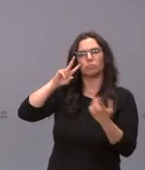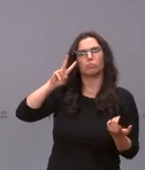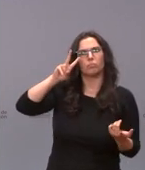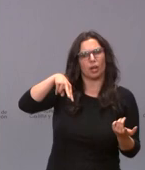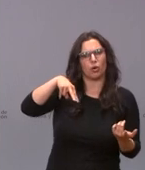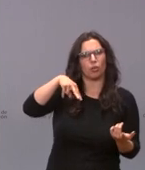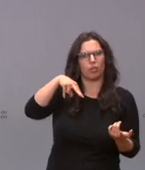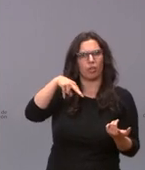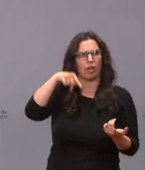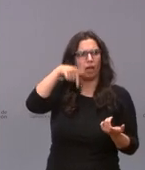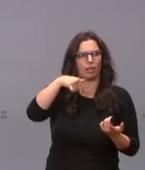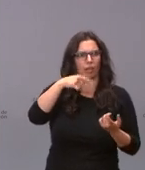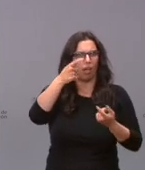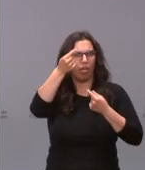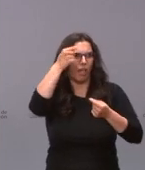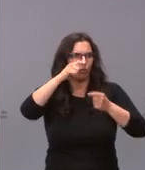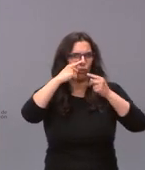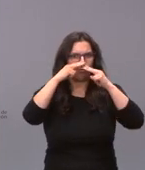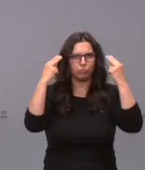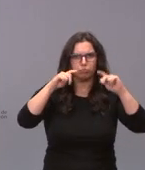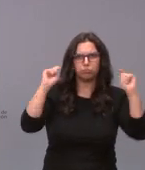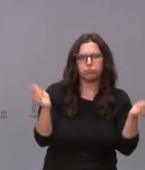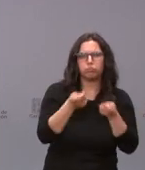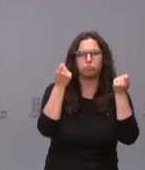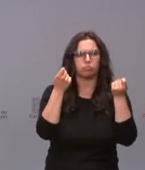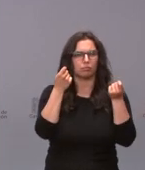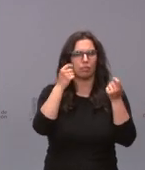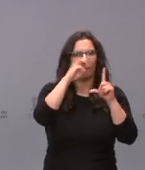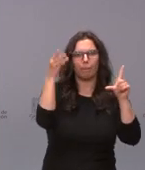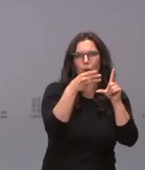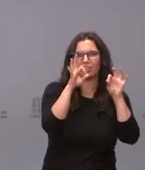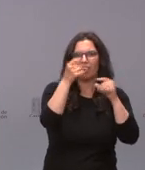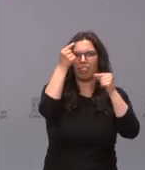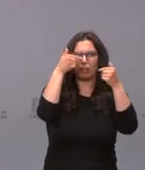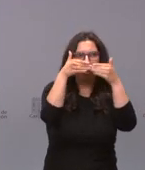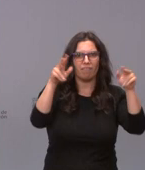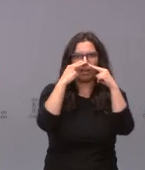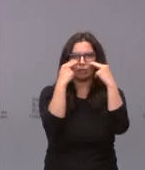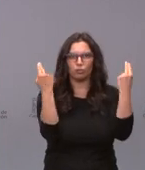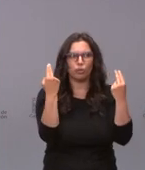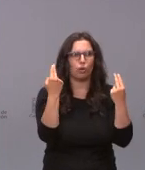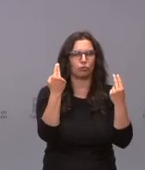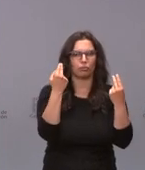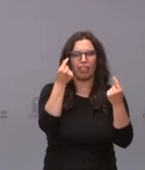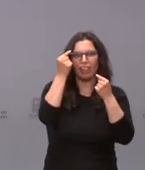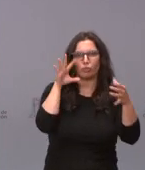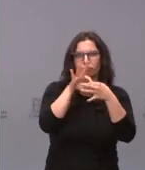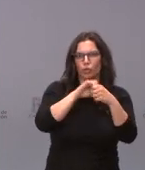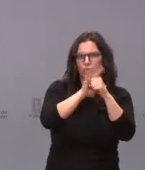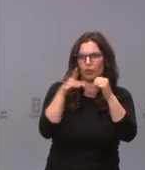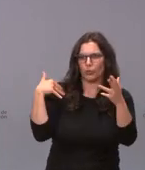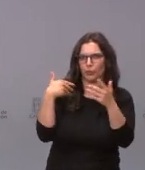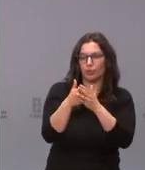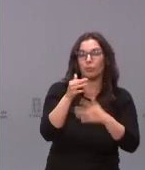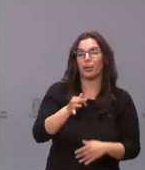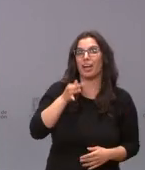comunidad en publicación de datos en la publicación de datos abiertos en la publicación de datos de la pandemia pero es que además al